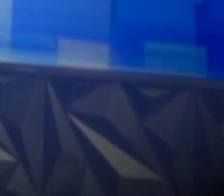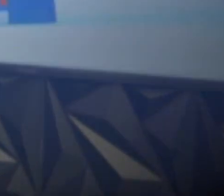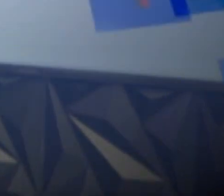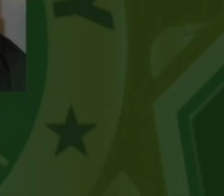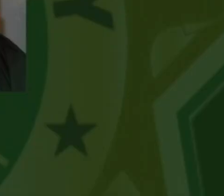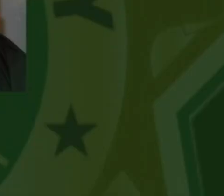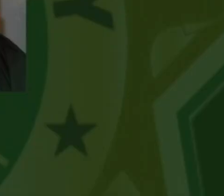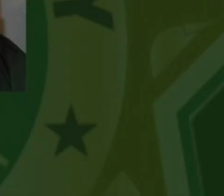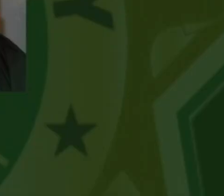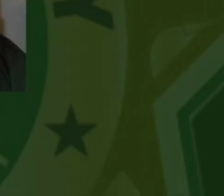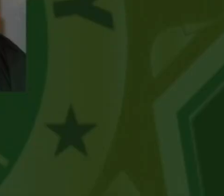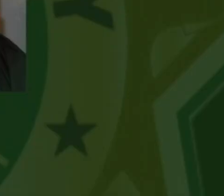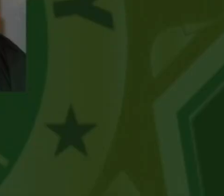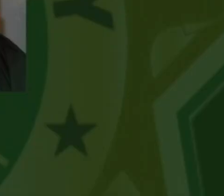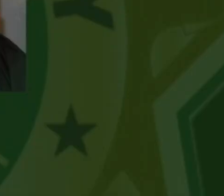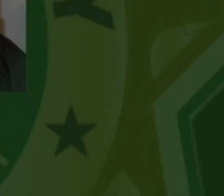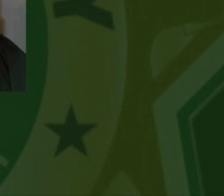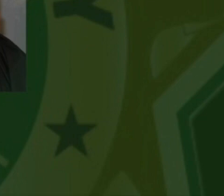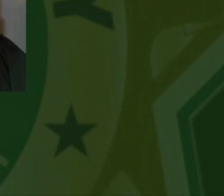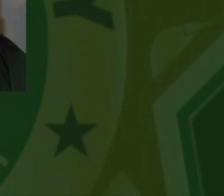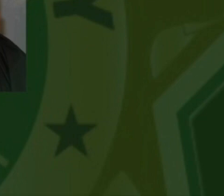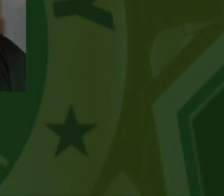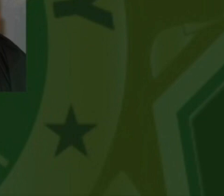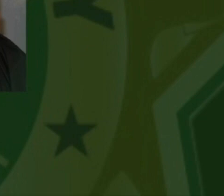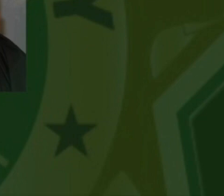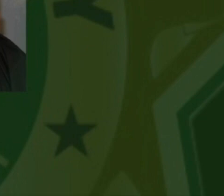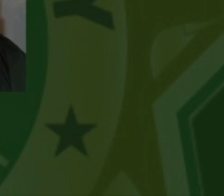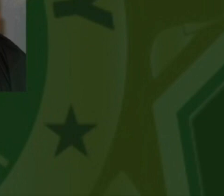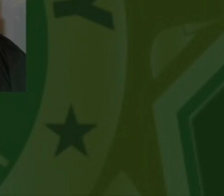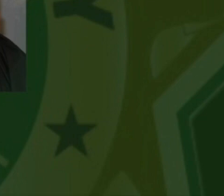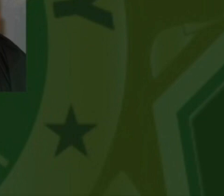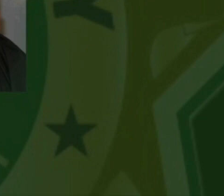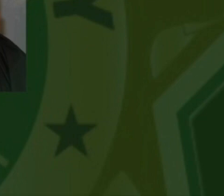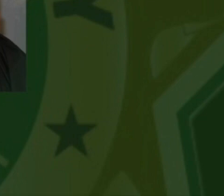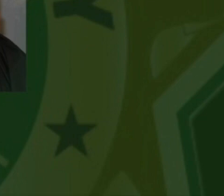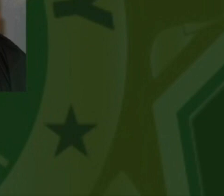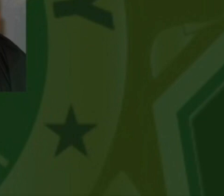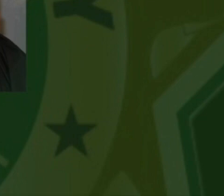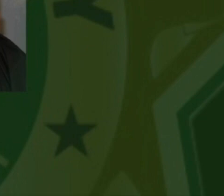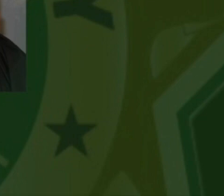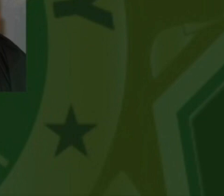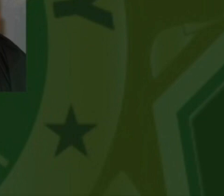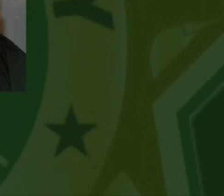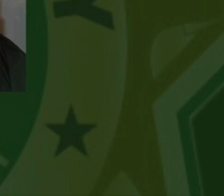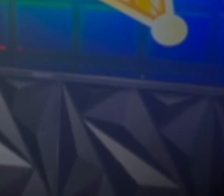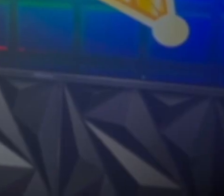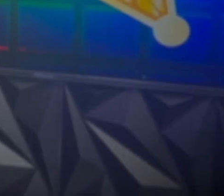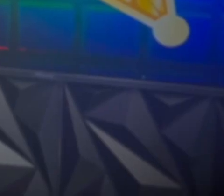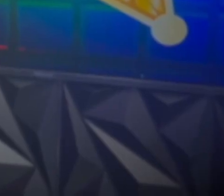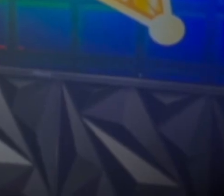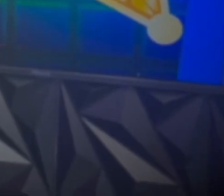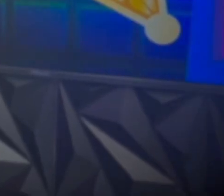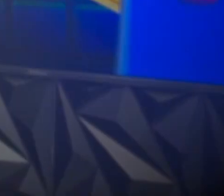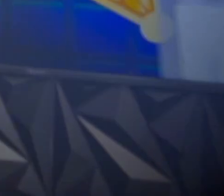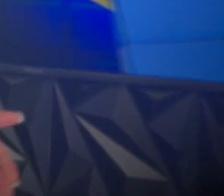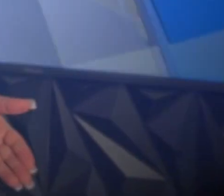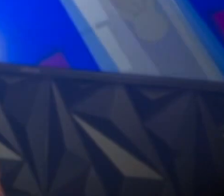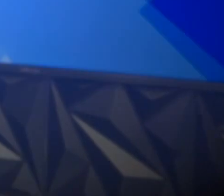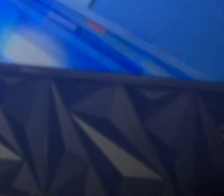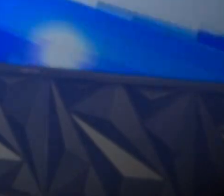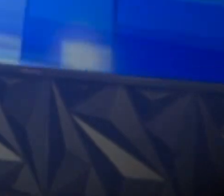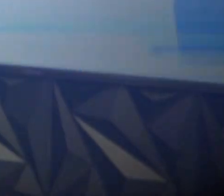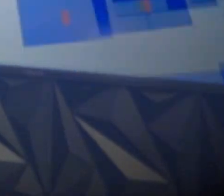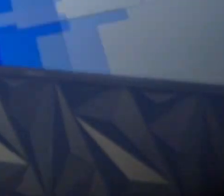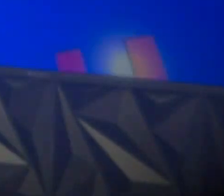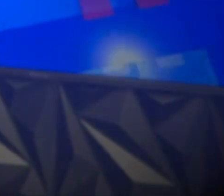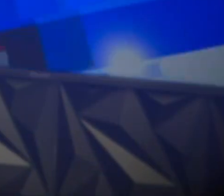su teléfono, usted tiene que de inmediato notificarle a la policía. Así que esa fue la